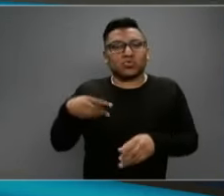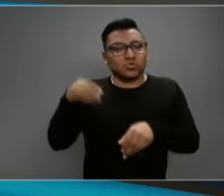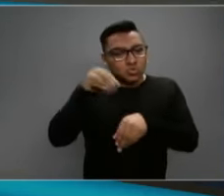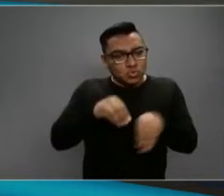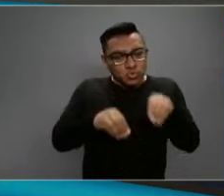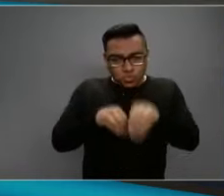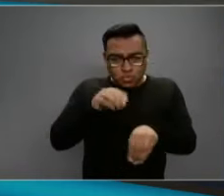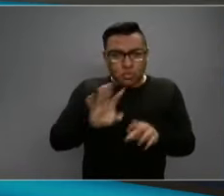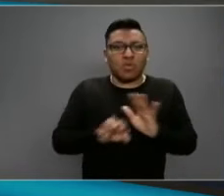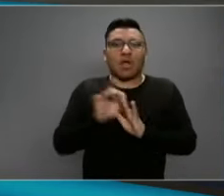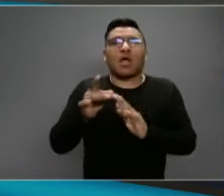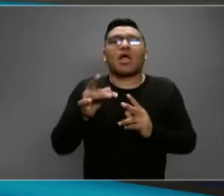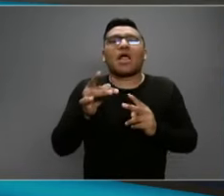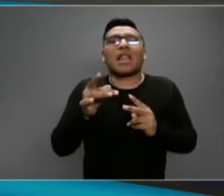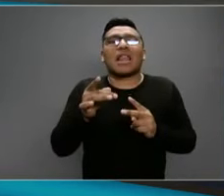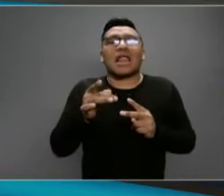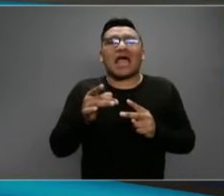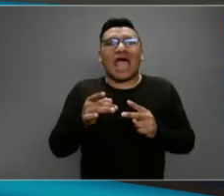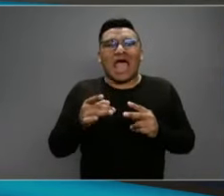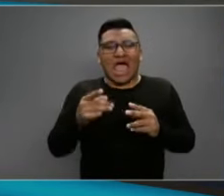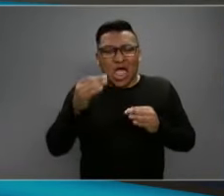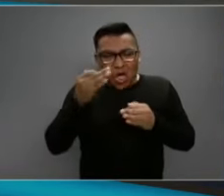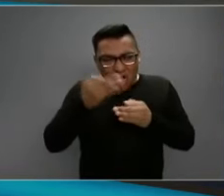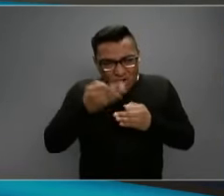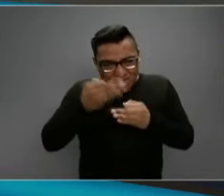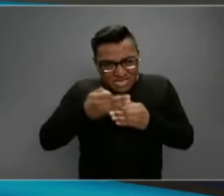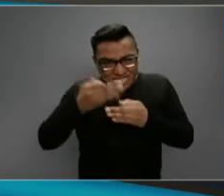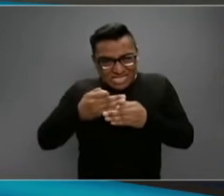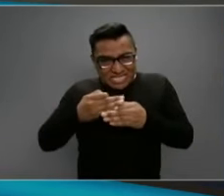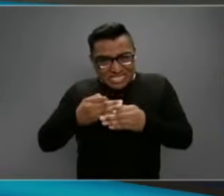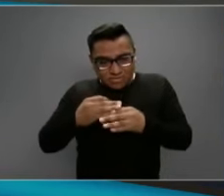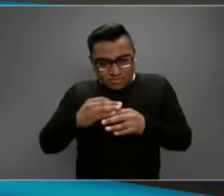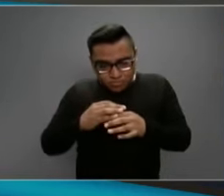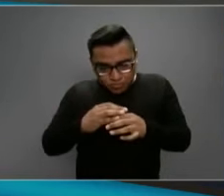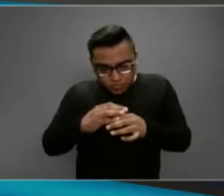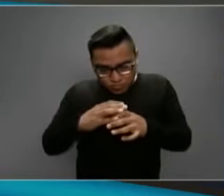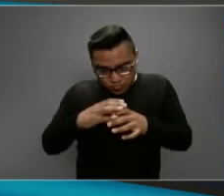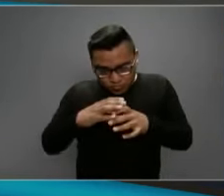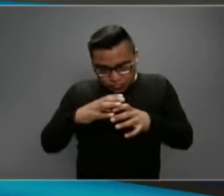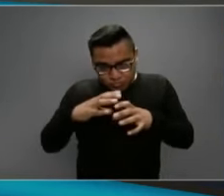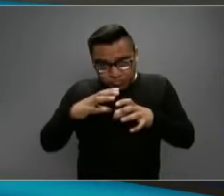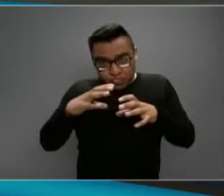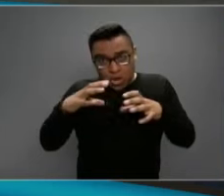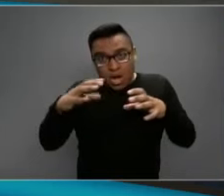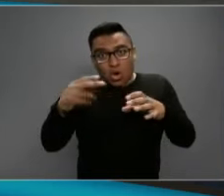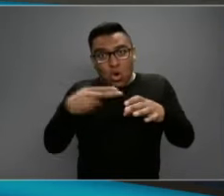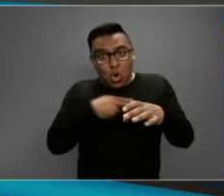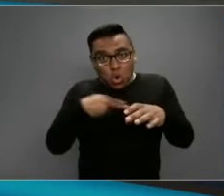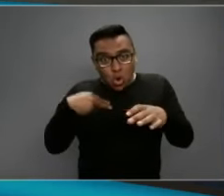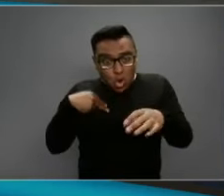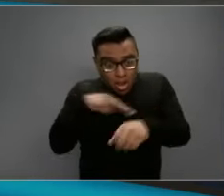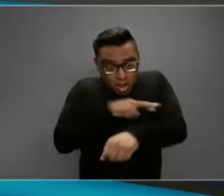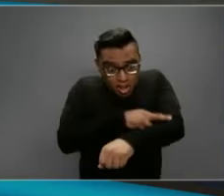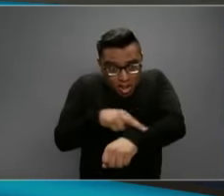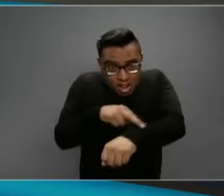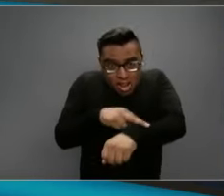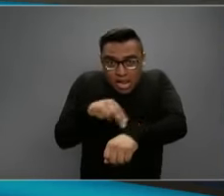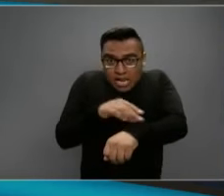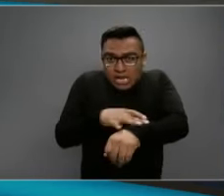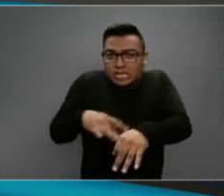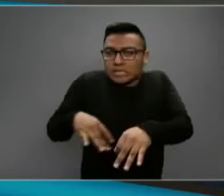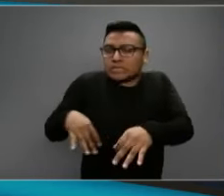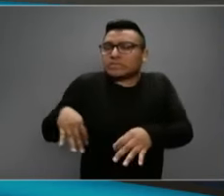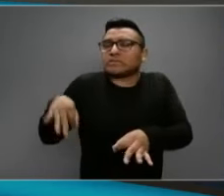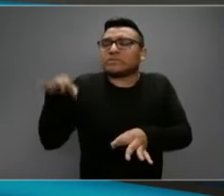el punto de inflexión, el punto en el que el crecimiento de los casos es exponencial. Y es el momento